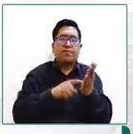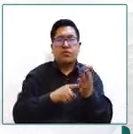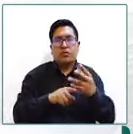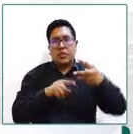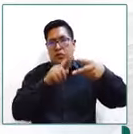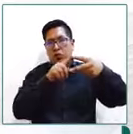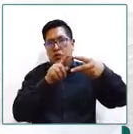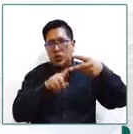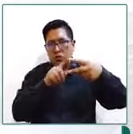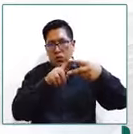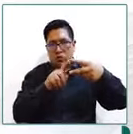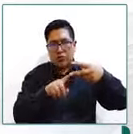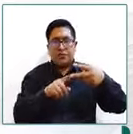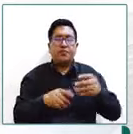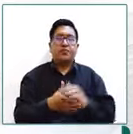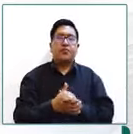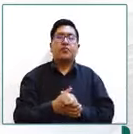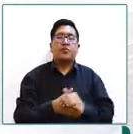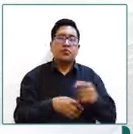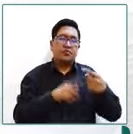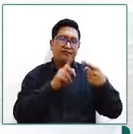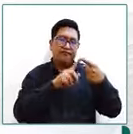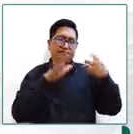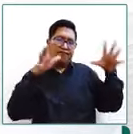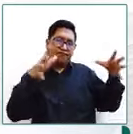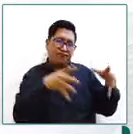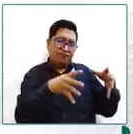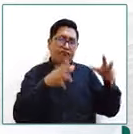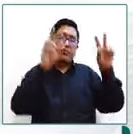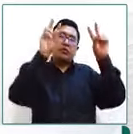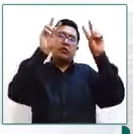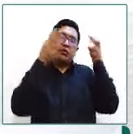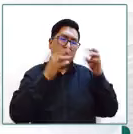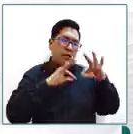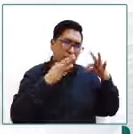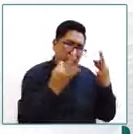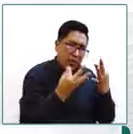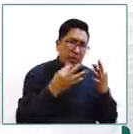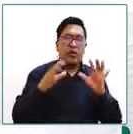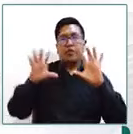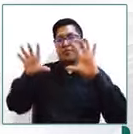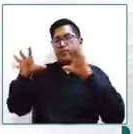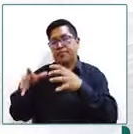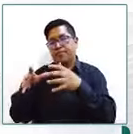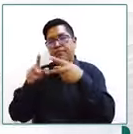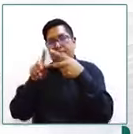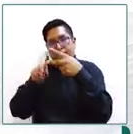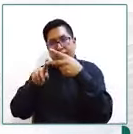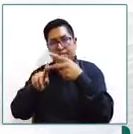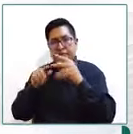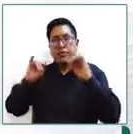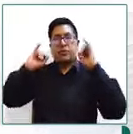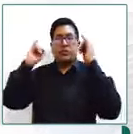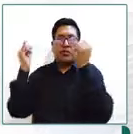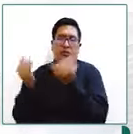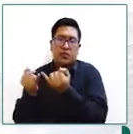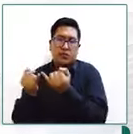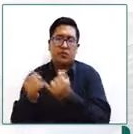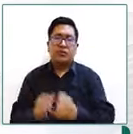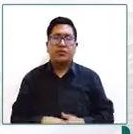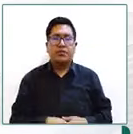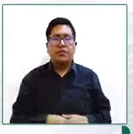niveles por un lado el tema familiar y por el otro los aspectos institucionales